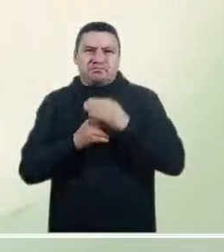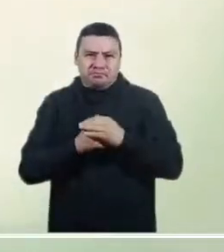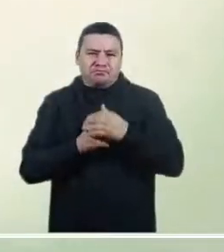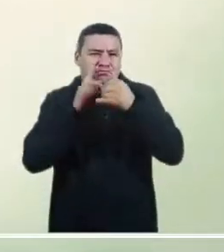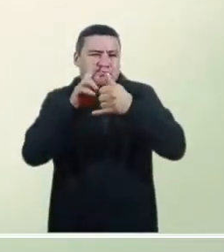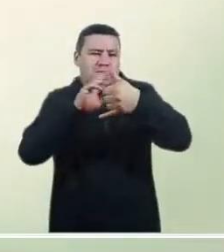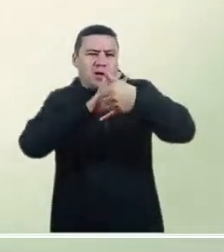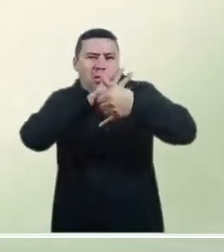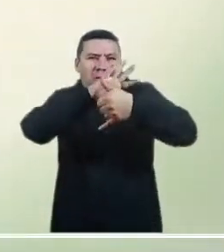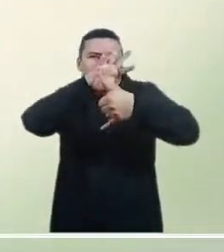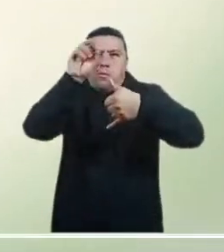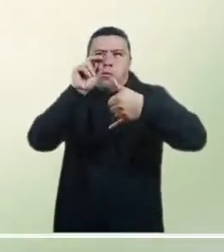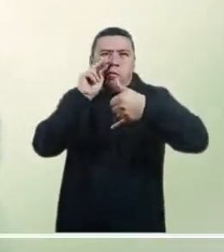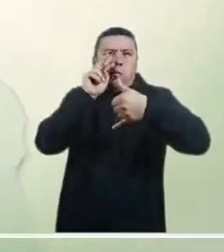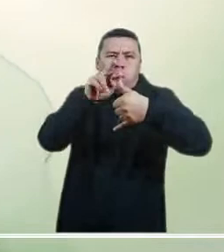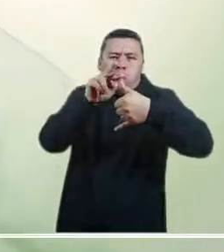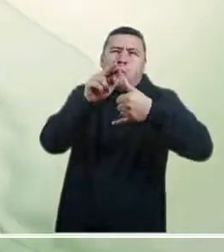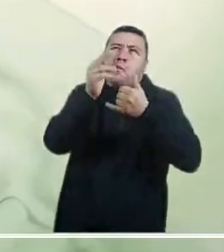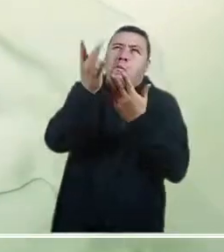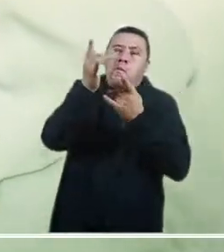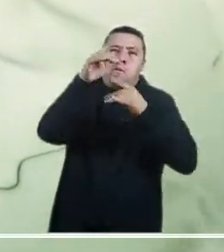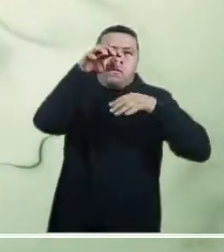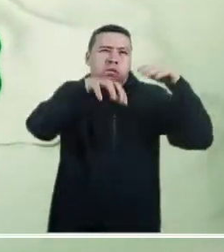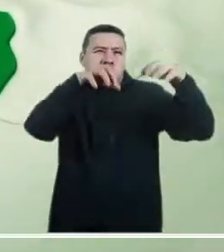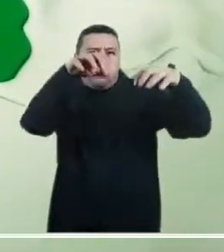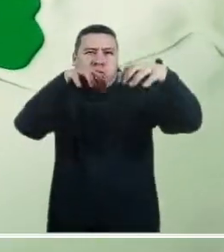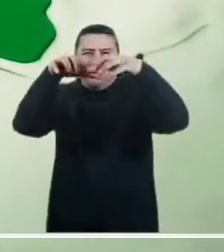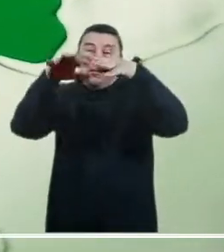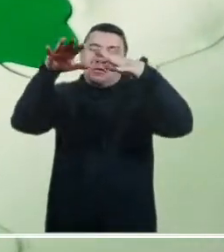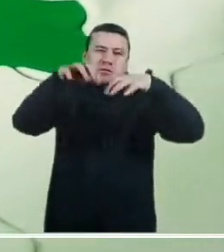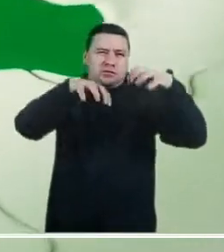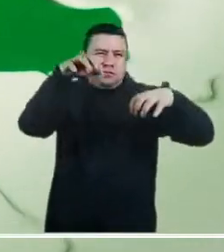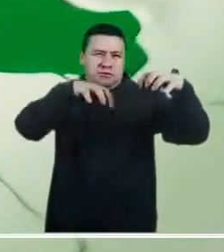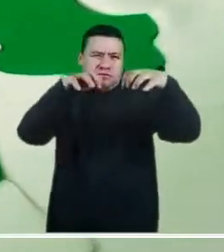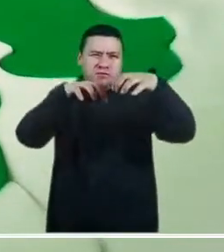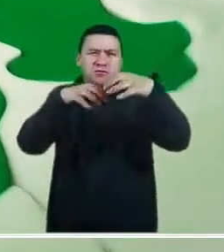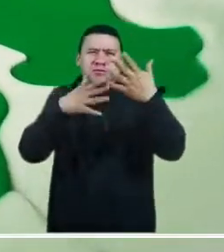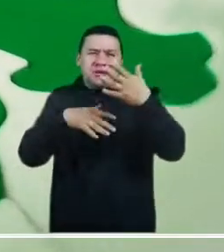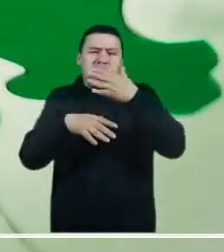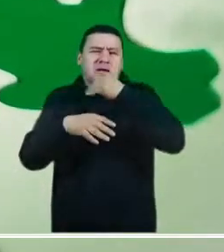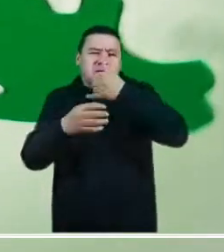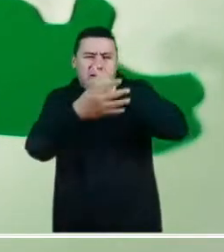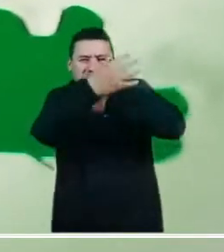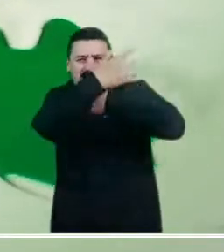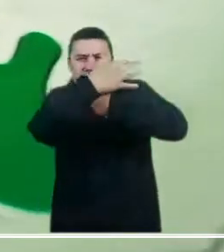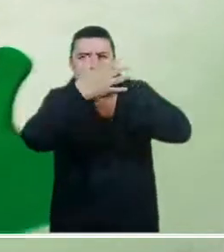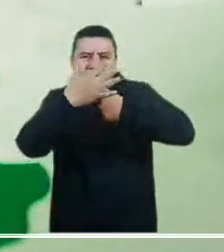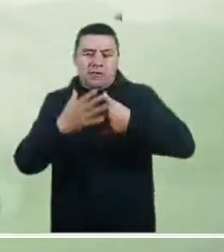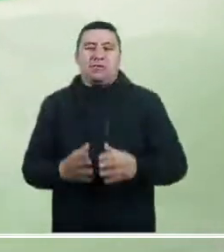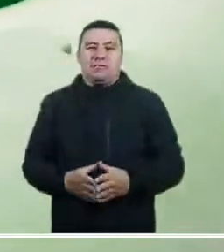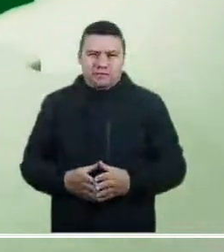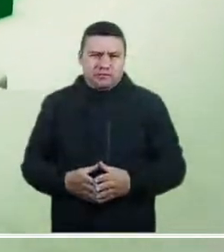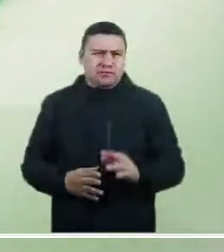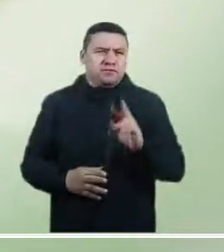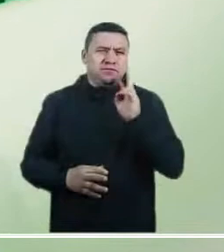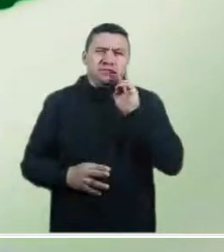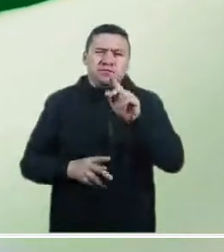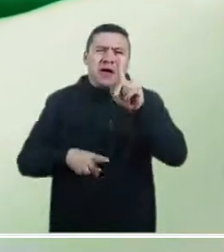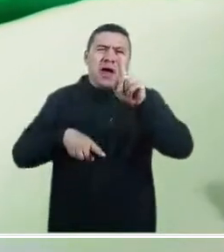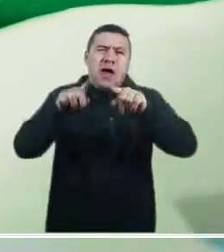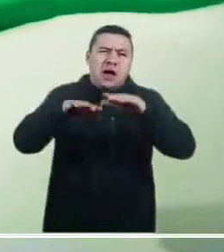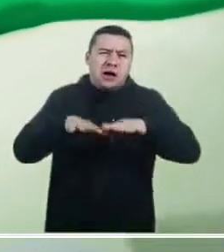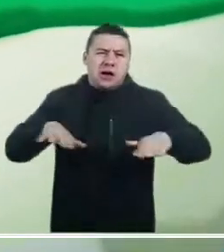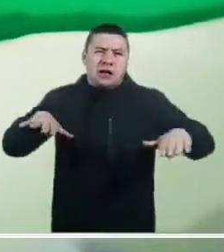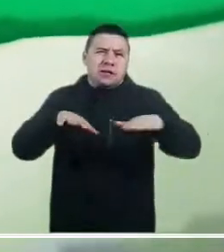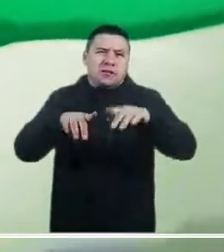donde se esperan algunas lluvias variables en el área marítima occidental, incluyendo algunas áreas próximas